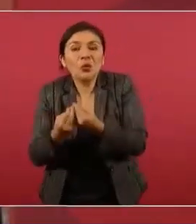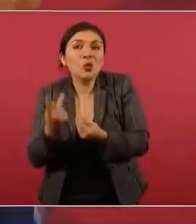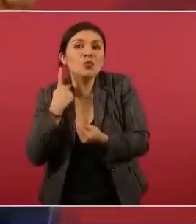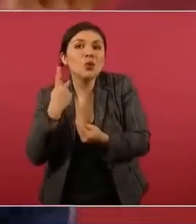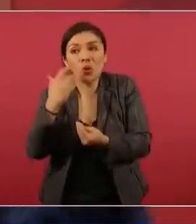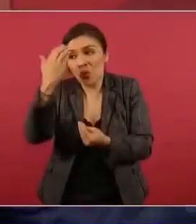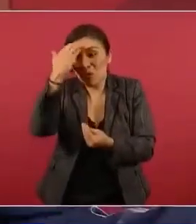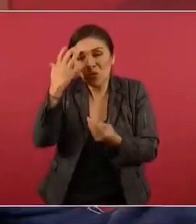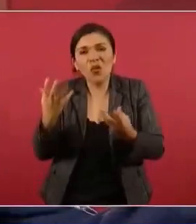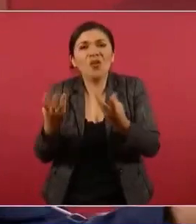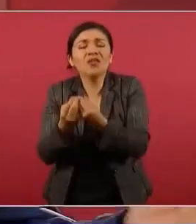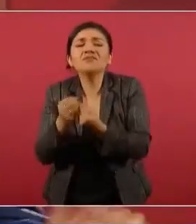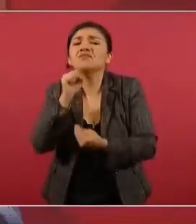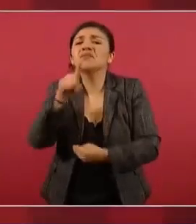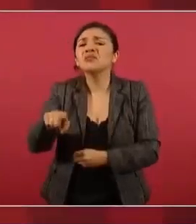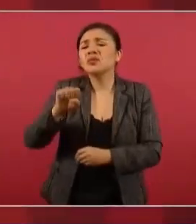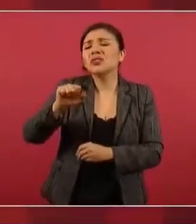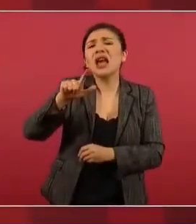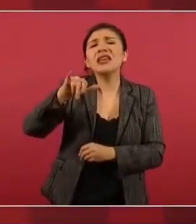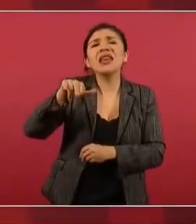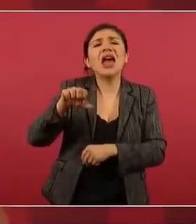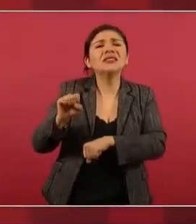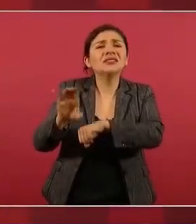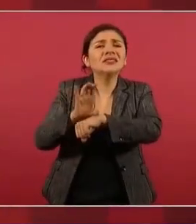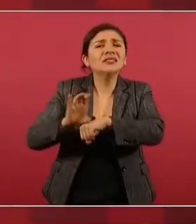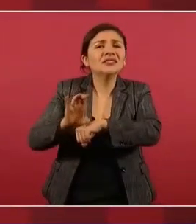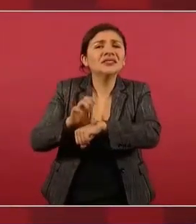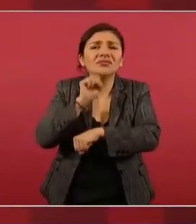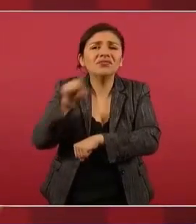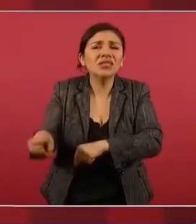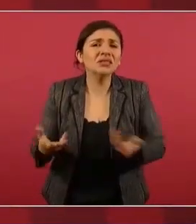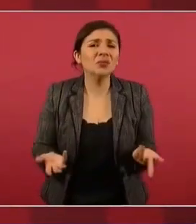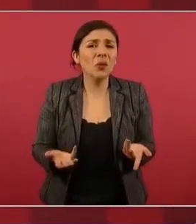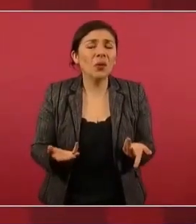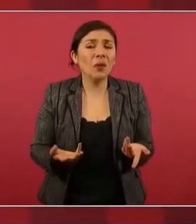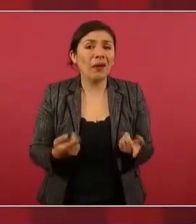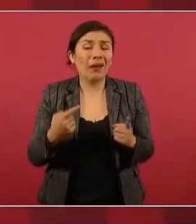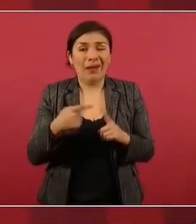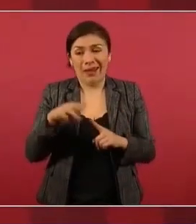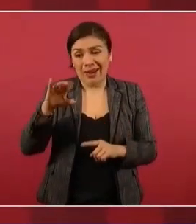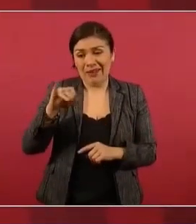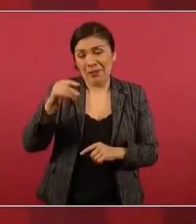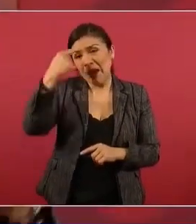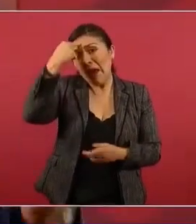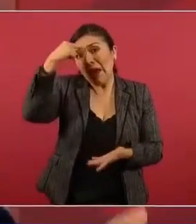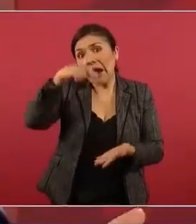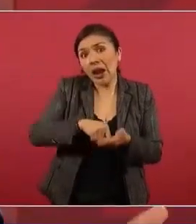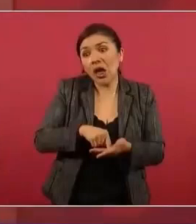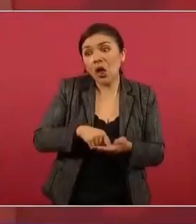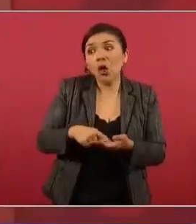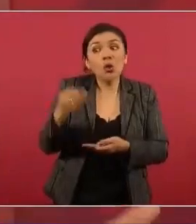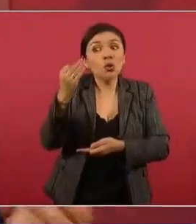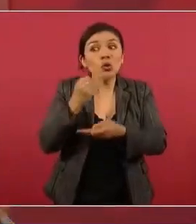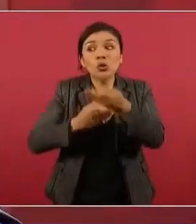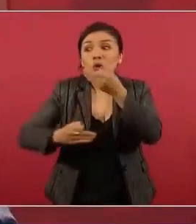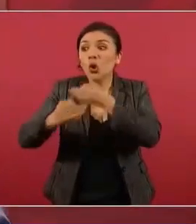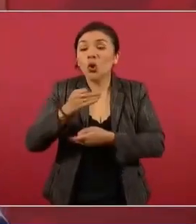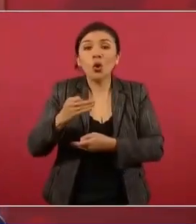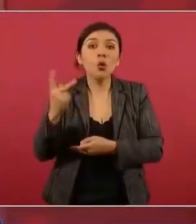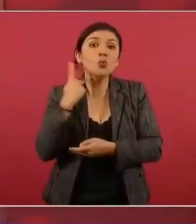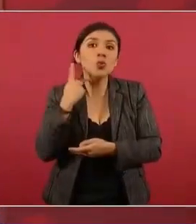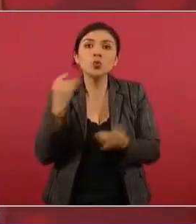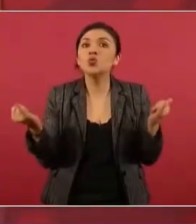Salinas y cree que todos los políticos son como Salinas,